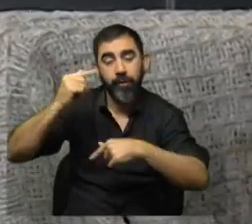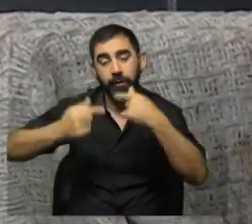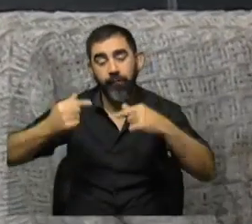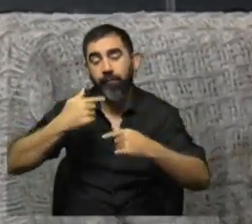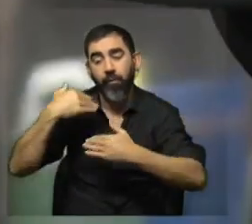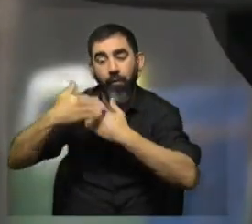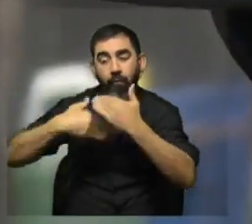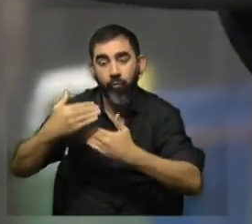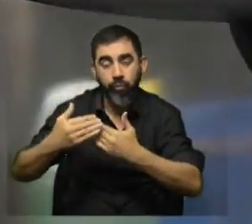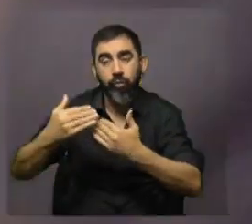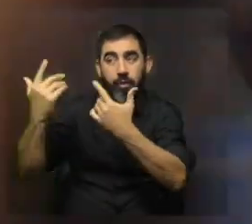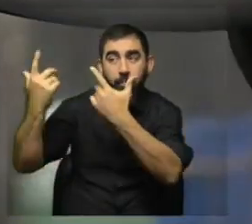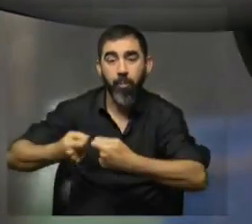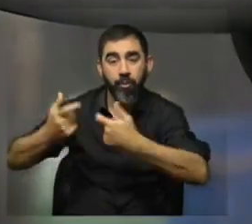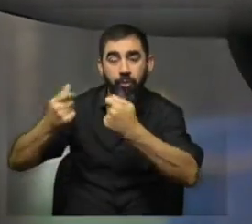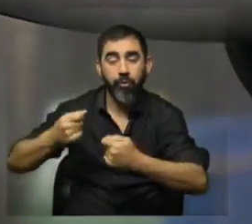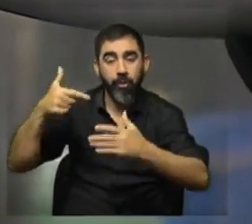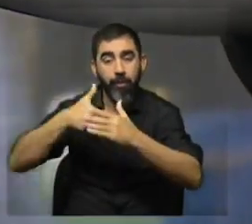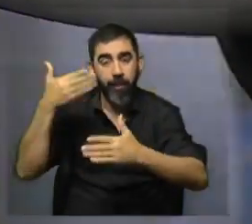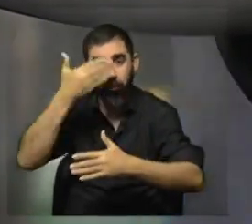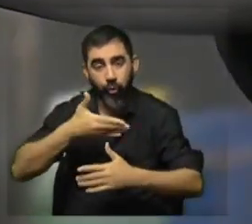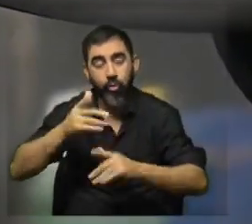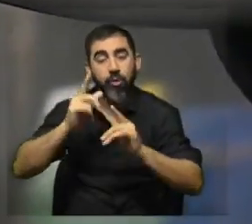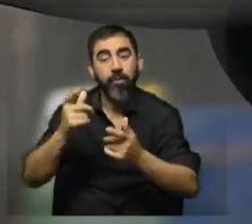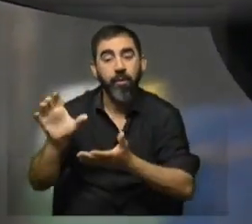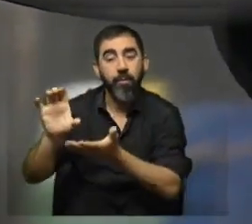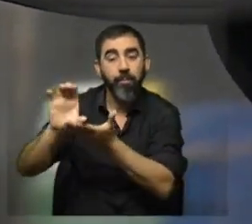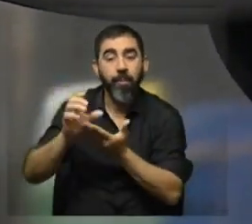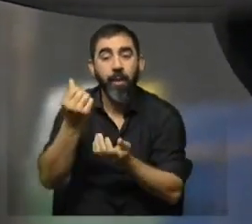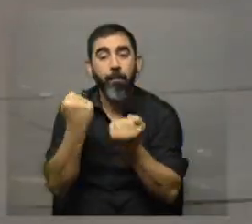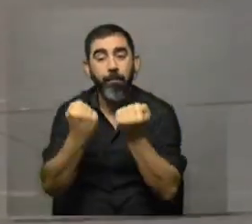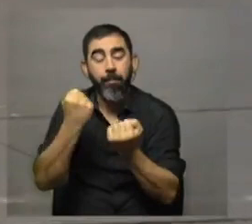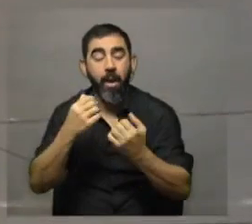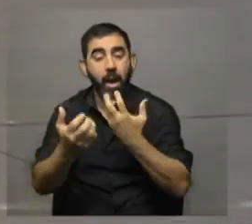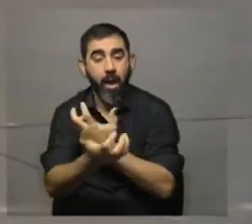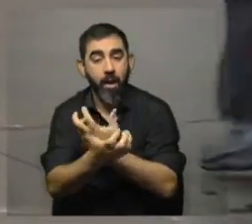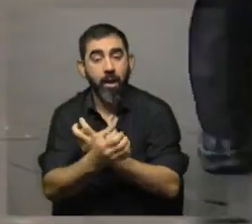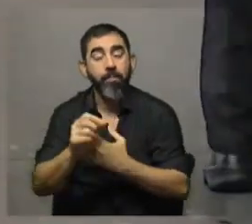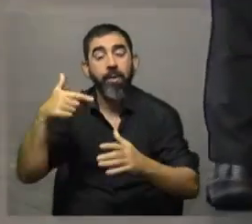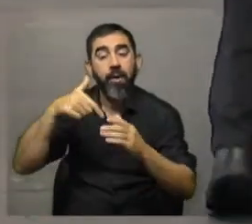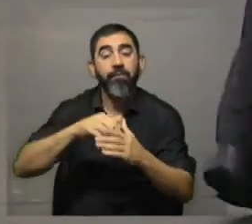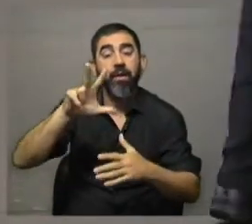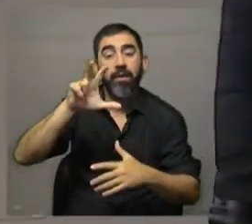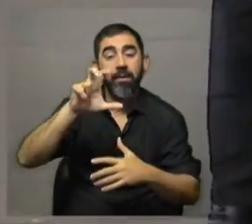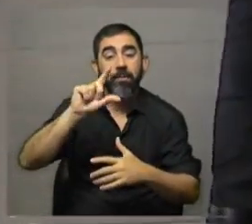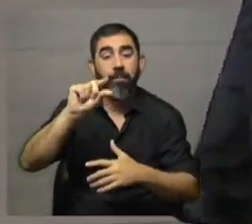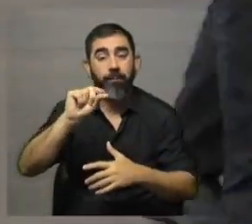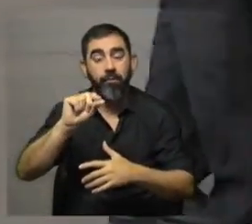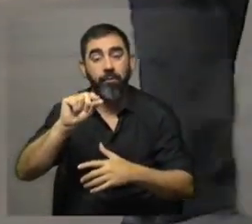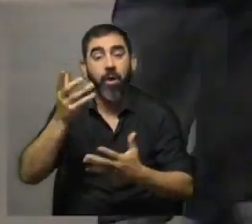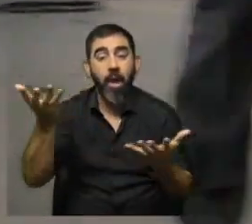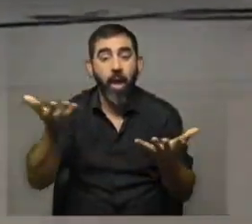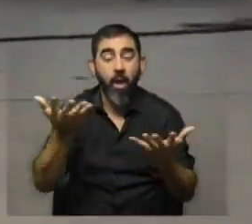la evolución del precio de paridad de importación y también las finanzas de ANCAP. Las naftas bajarán 3 pesos, por lo que el litro de Super 95